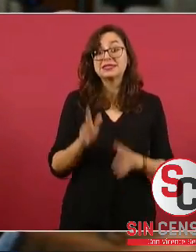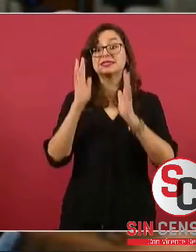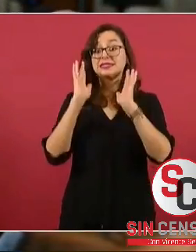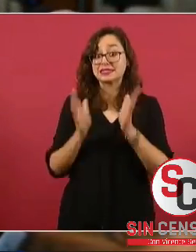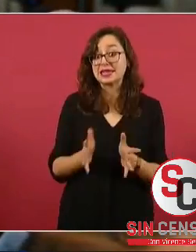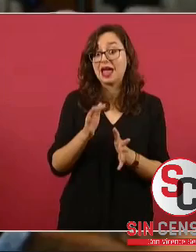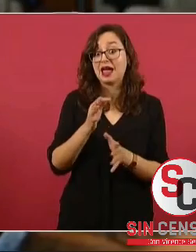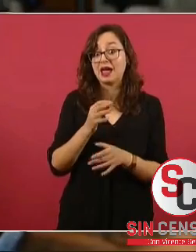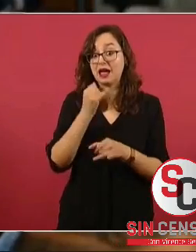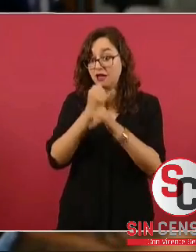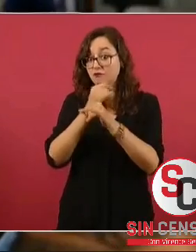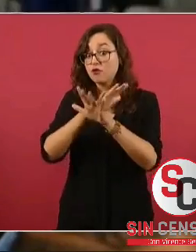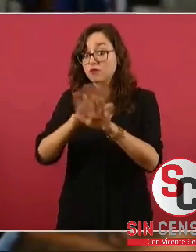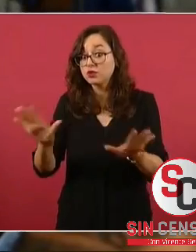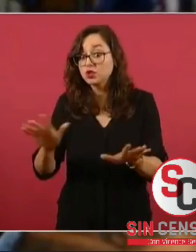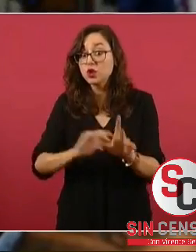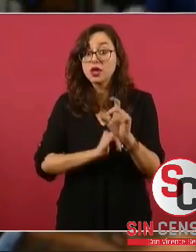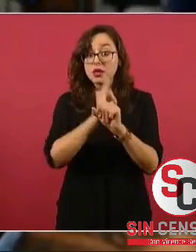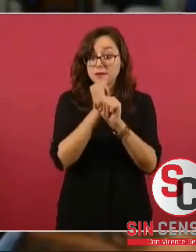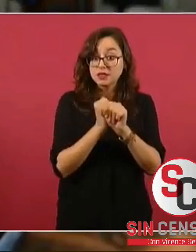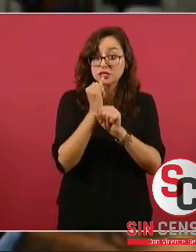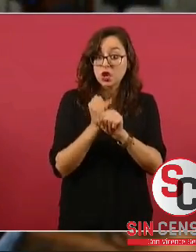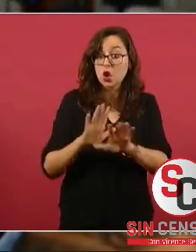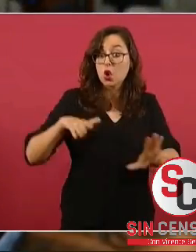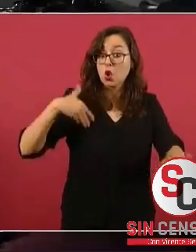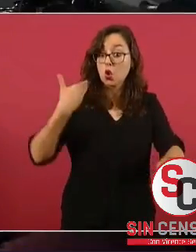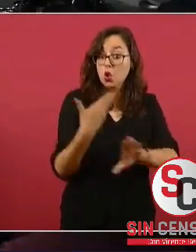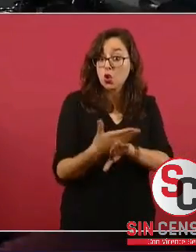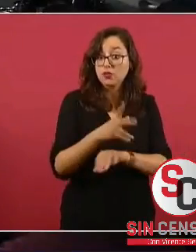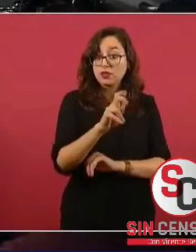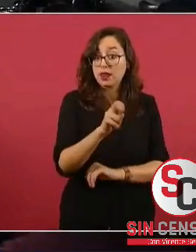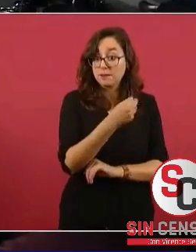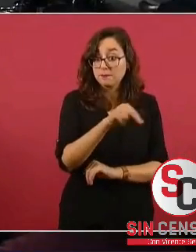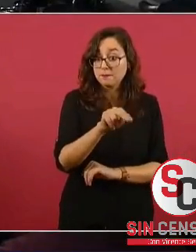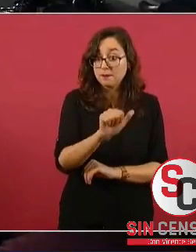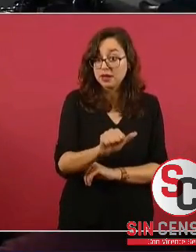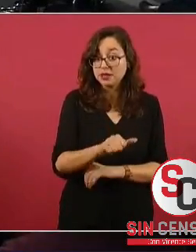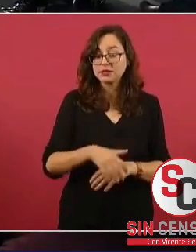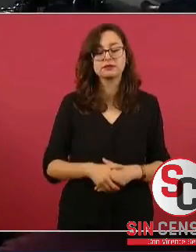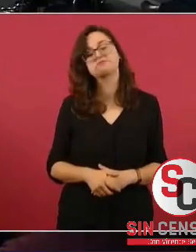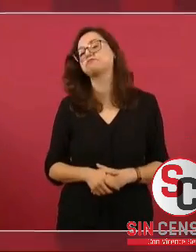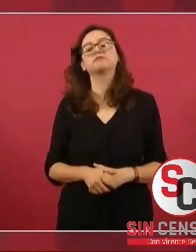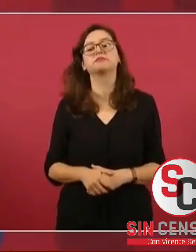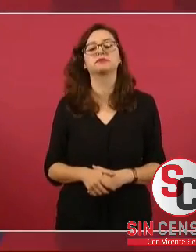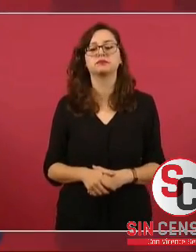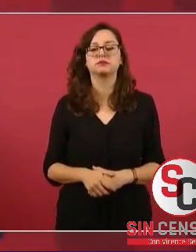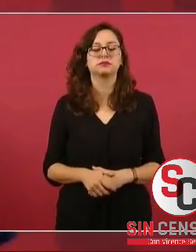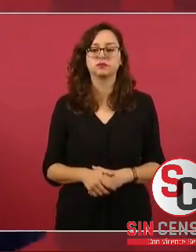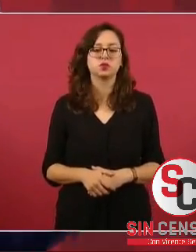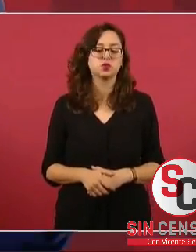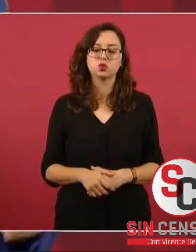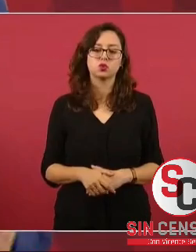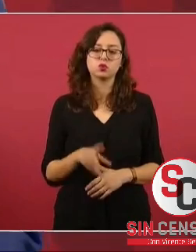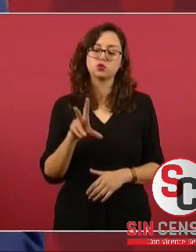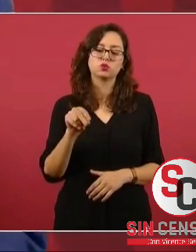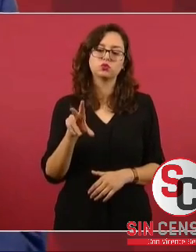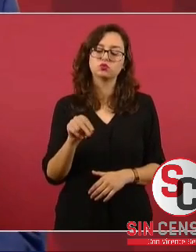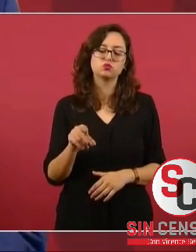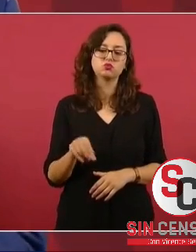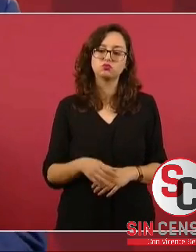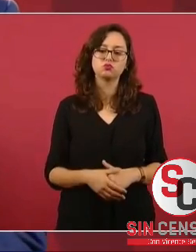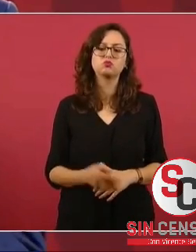una investigación sobre Peña Nieto desde la Unidad de Inteligencia Financiera? No, pero vamos a